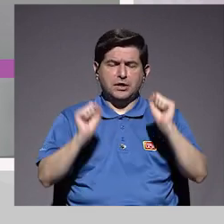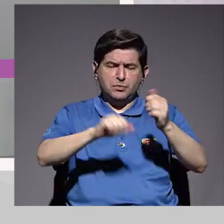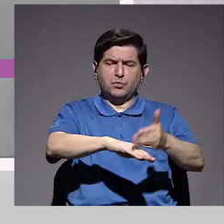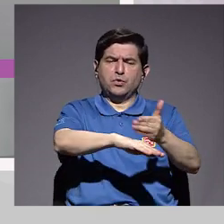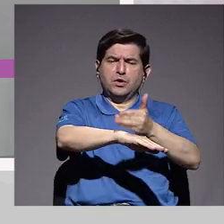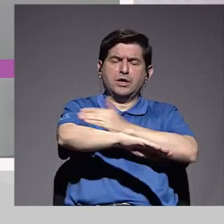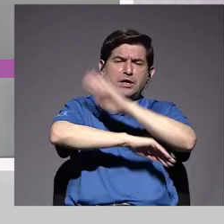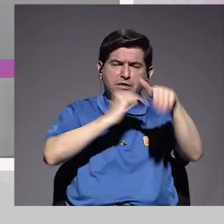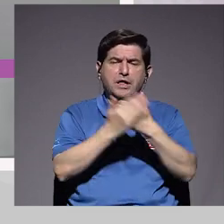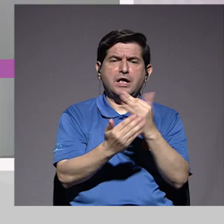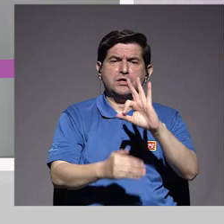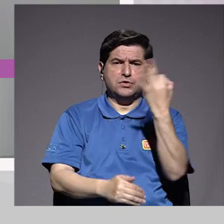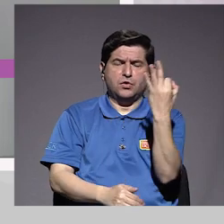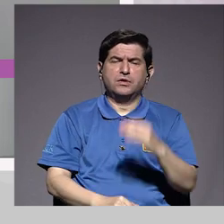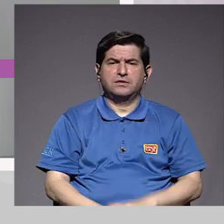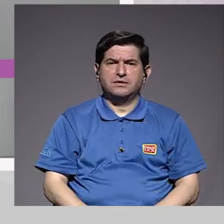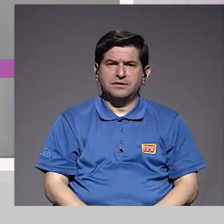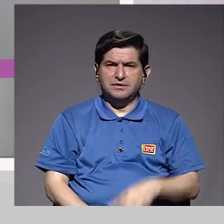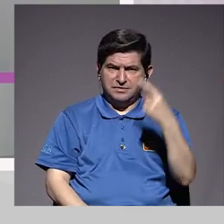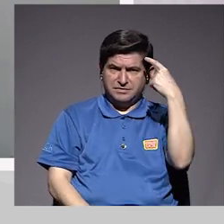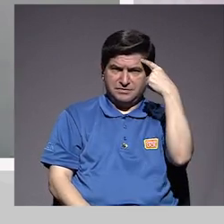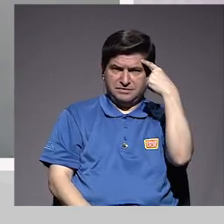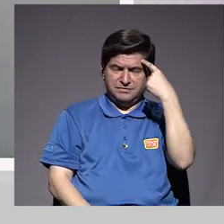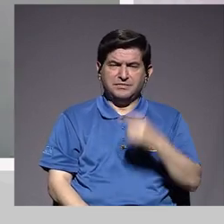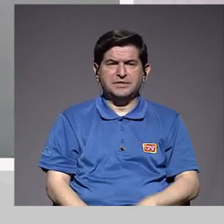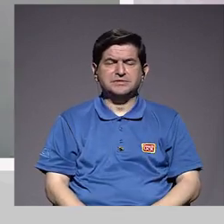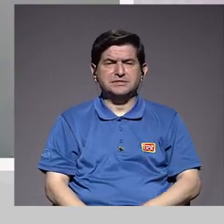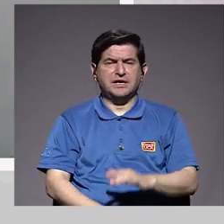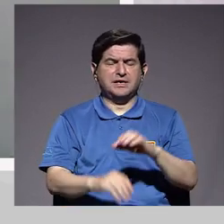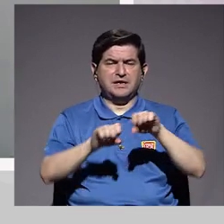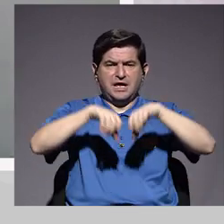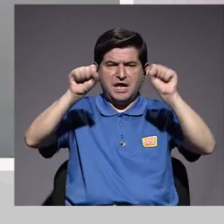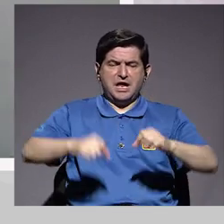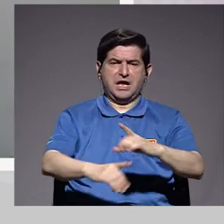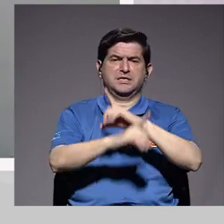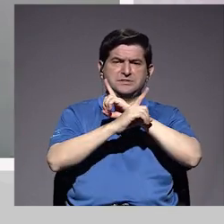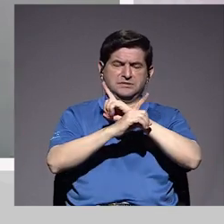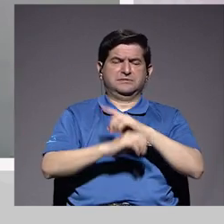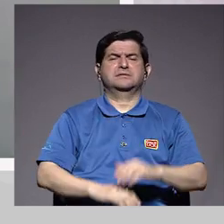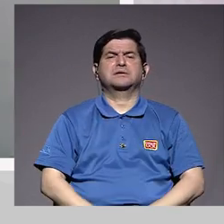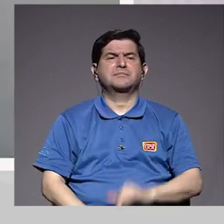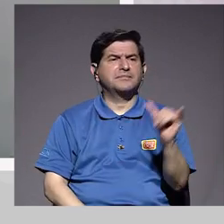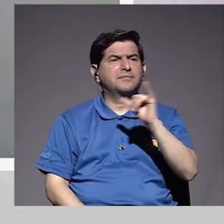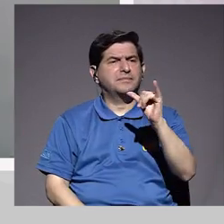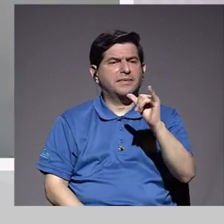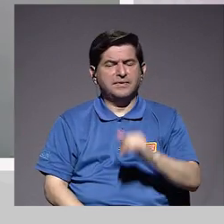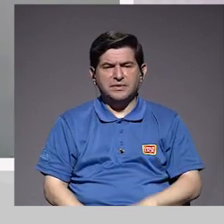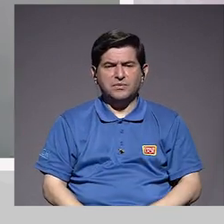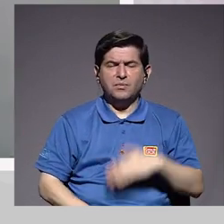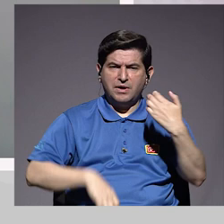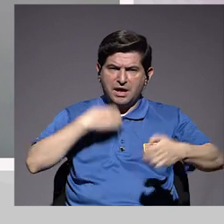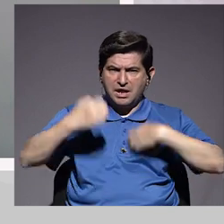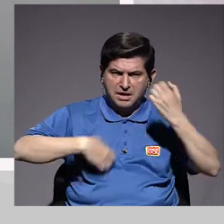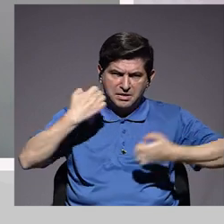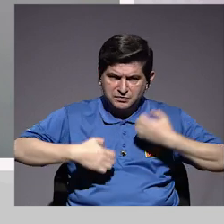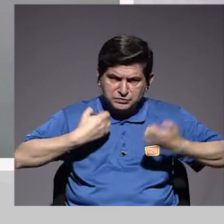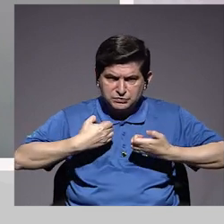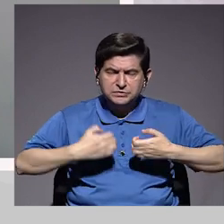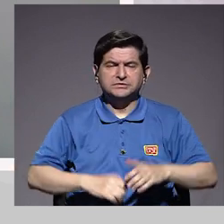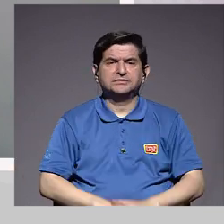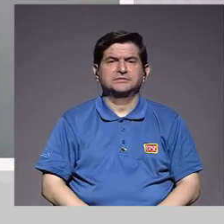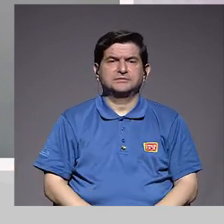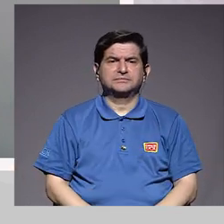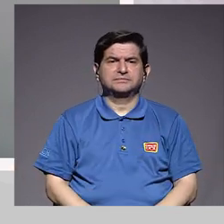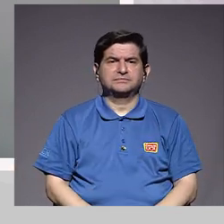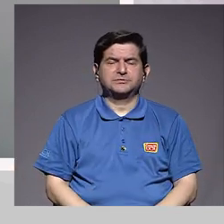en todo sentido, desde el punto de vista defensivo, en el punto de vista emocional también.